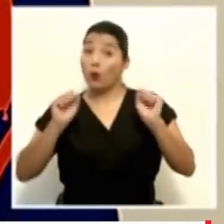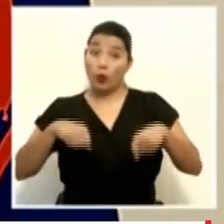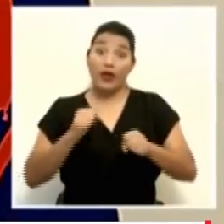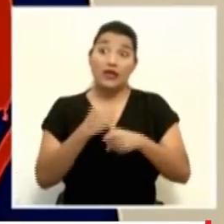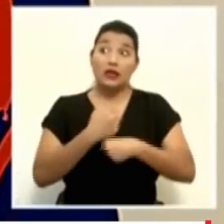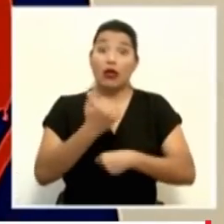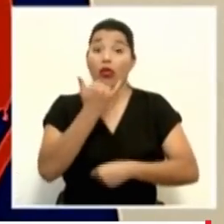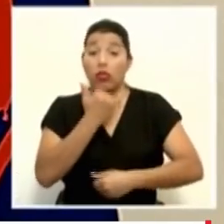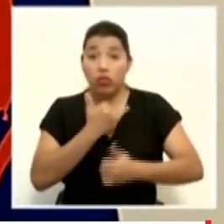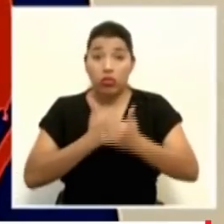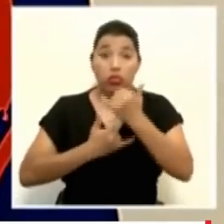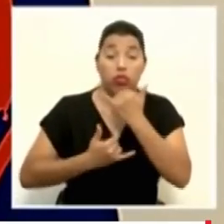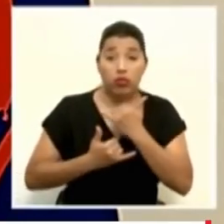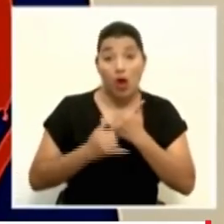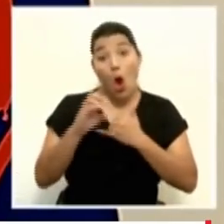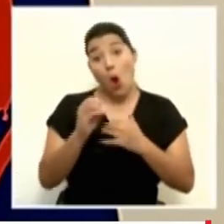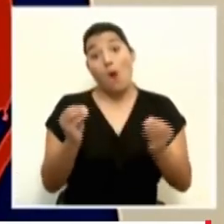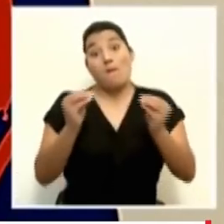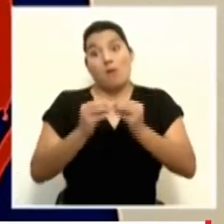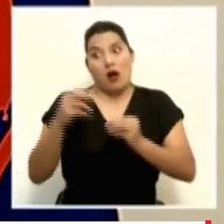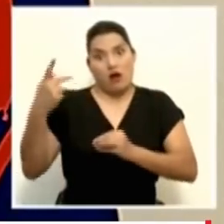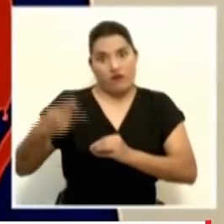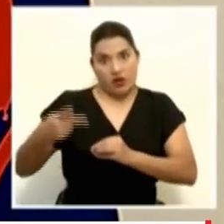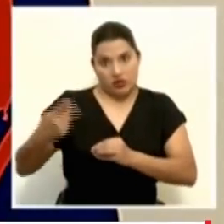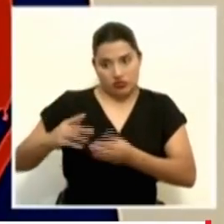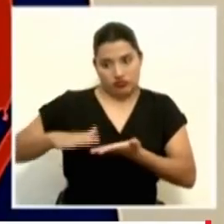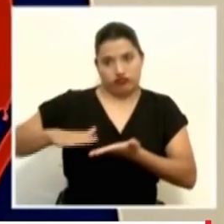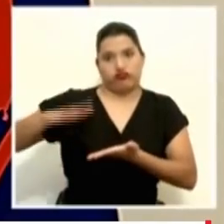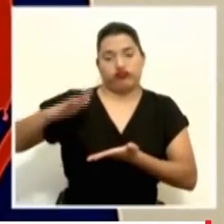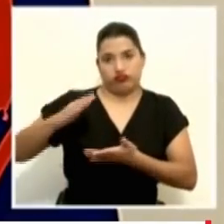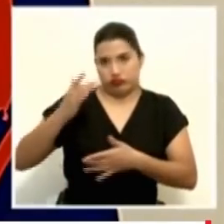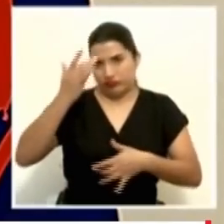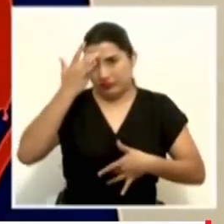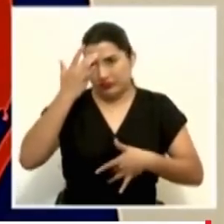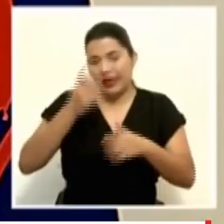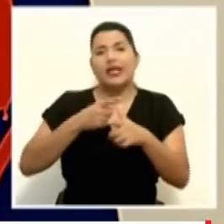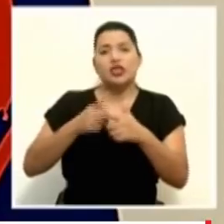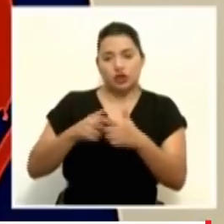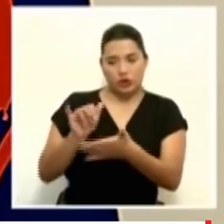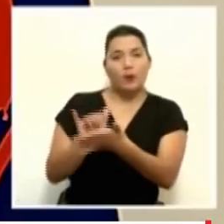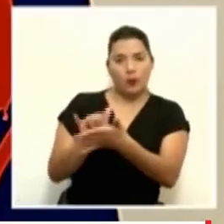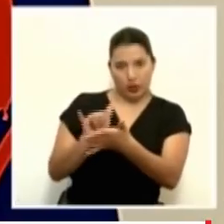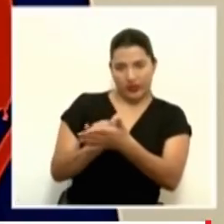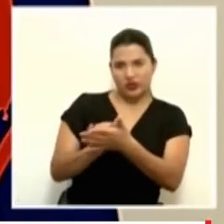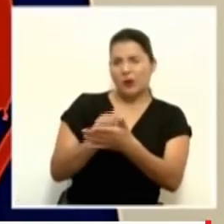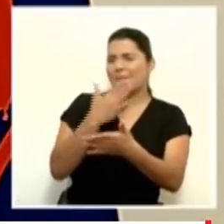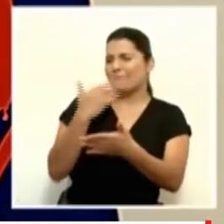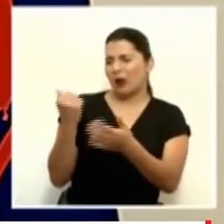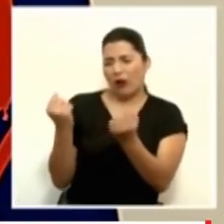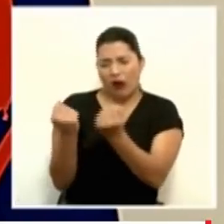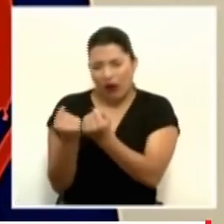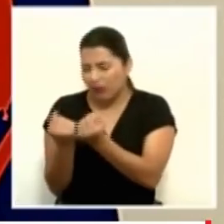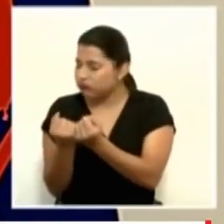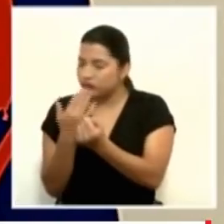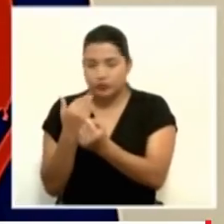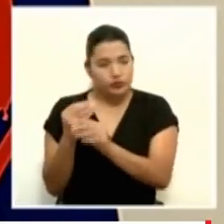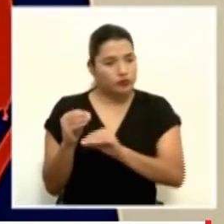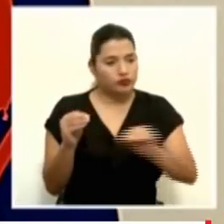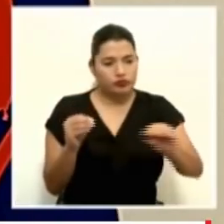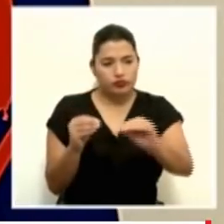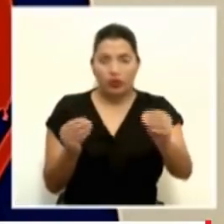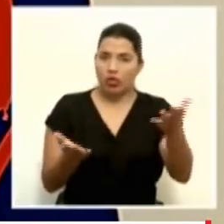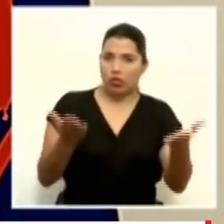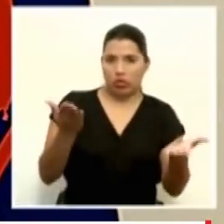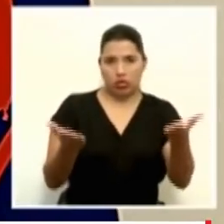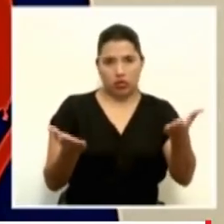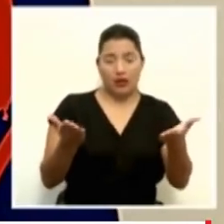y eso es parte de lo que hacemos. También procuramos, estamos en un proceso de contratar más personal